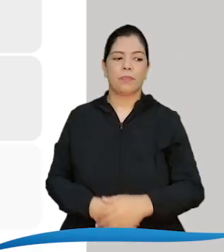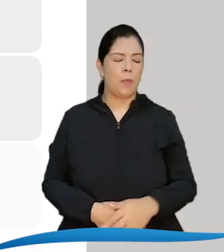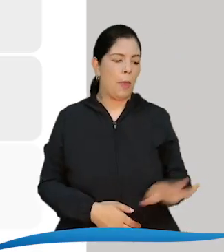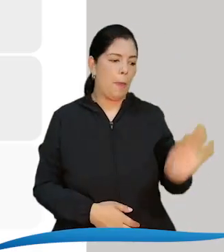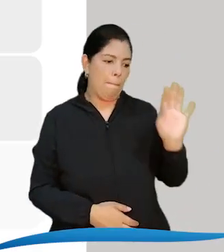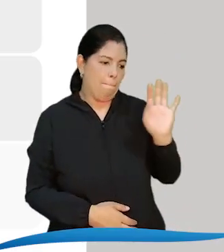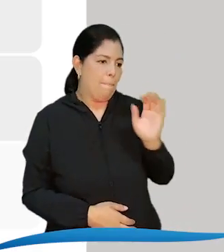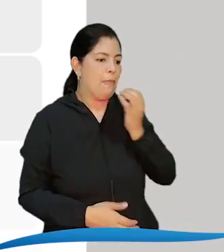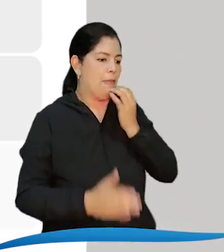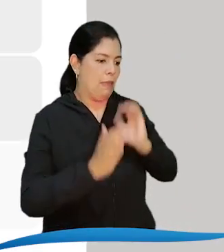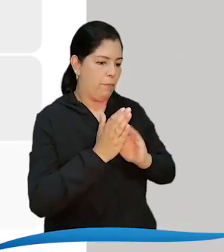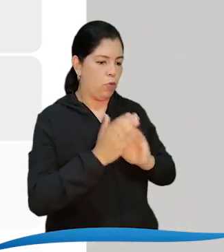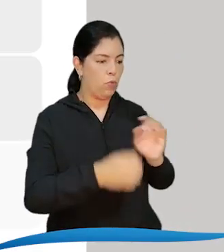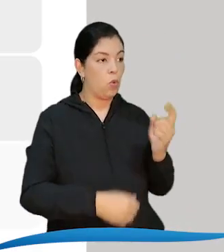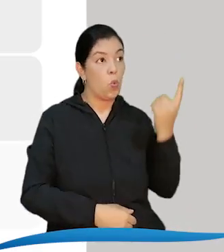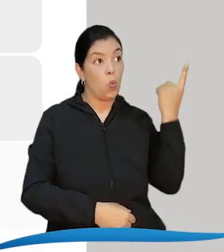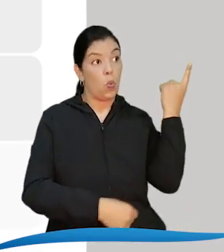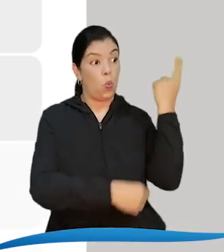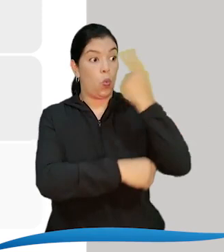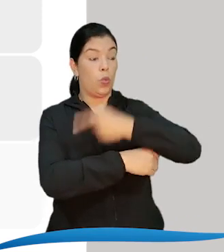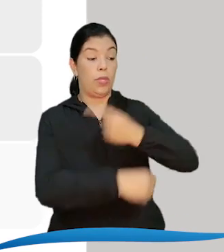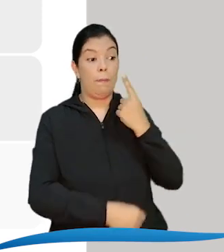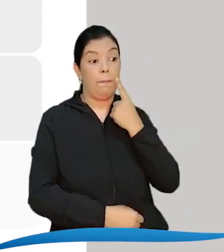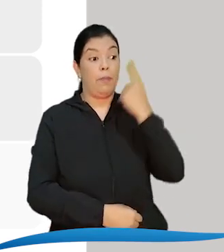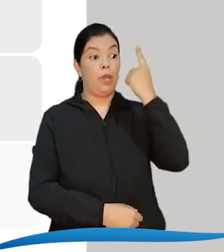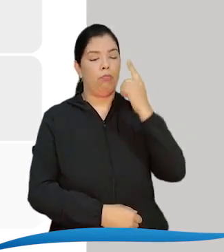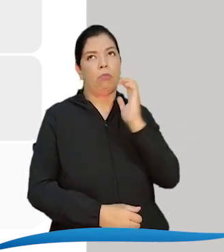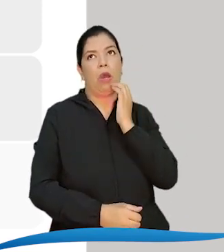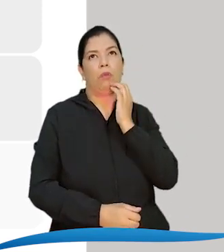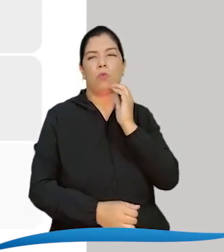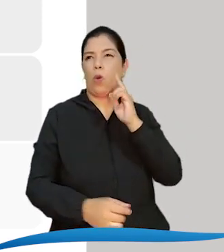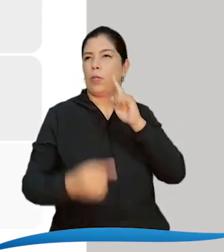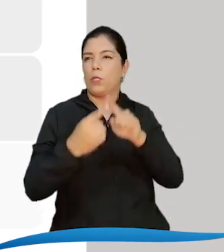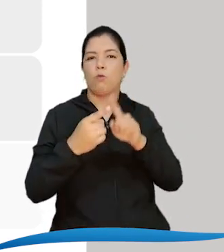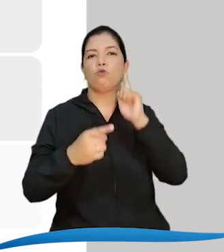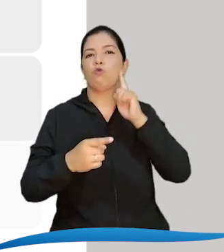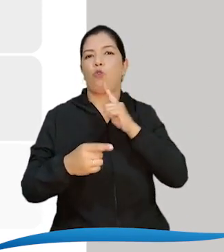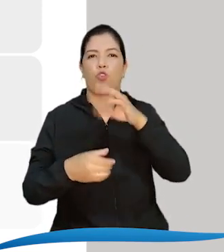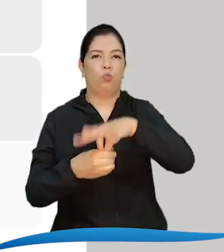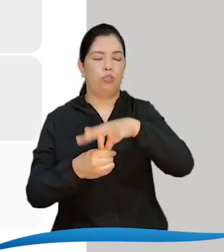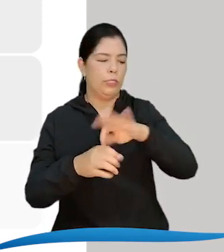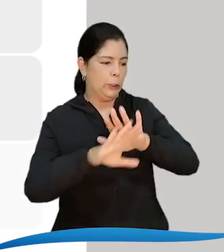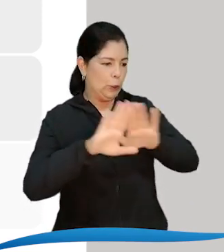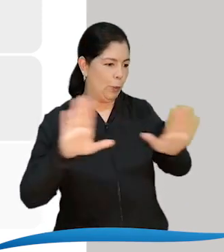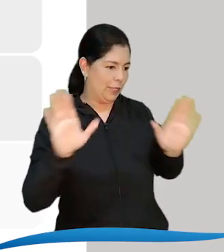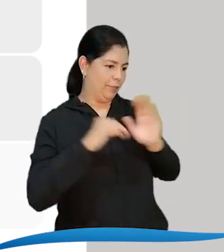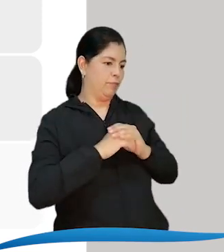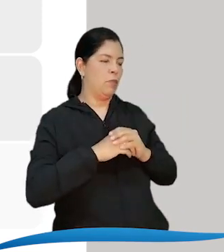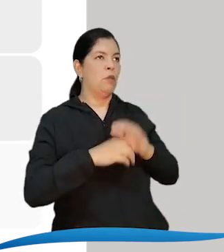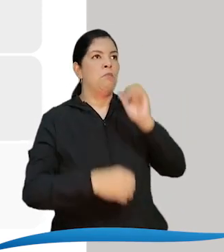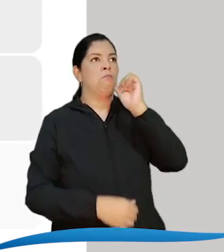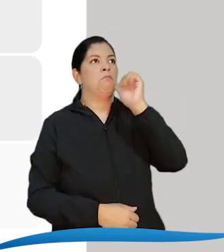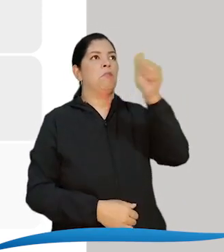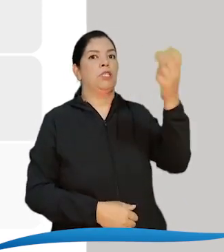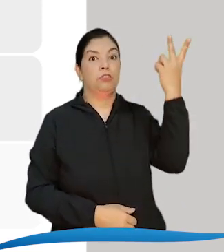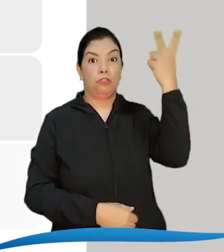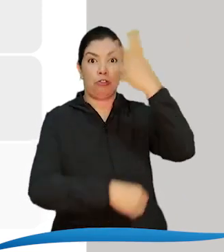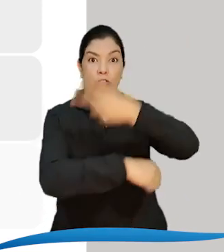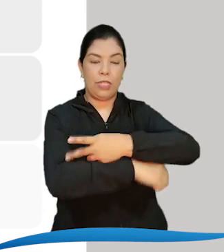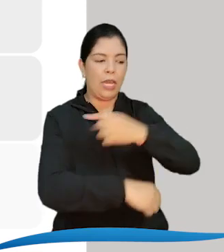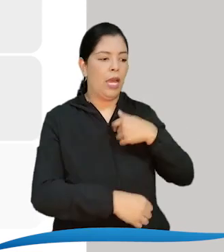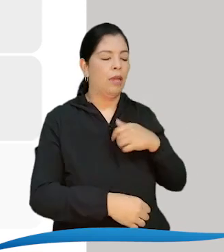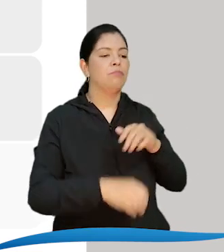podrían realizar las votaciones para elegir el representante de la discapacidad auditiva El segundo día se elige el representante de la